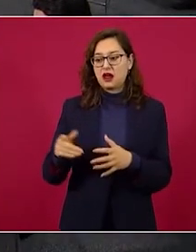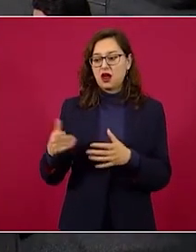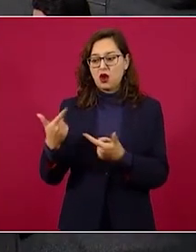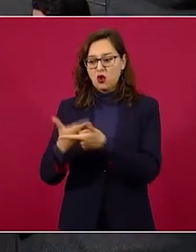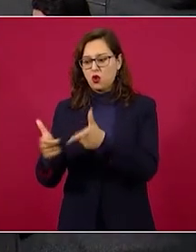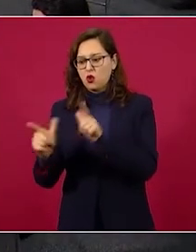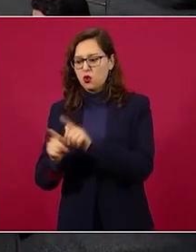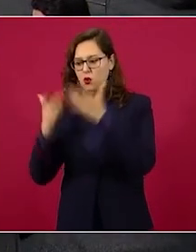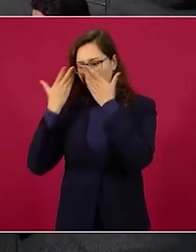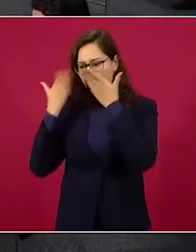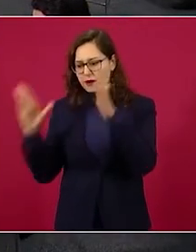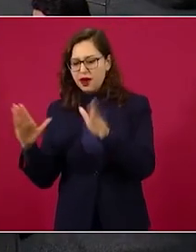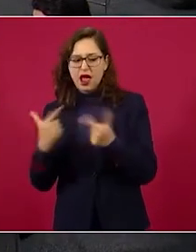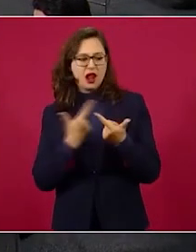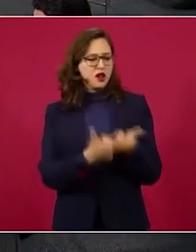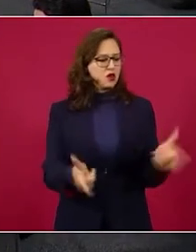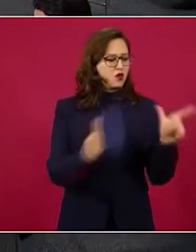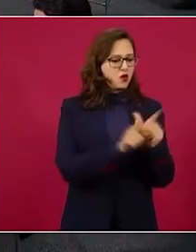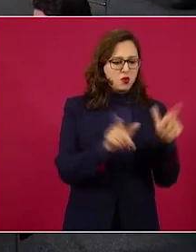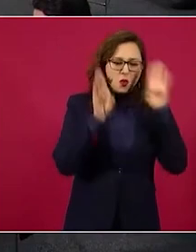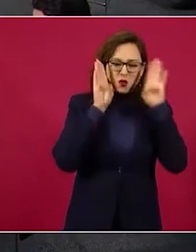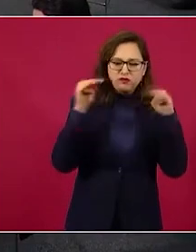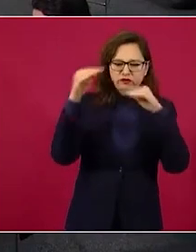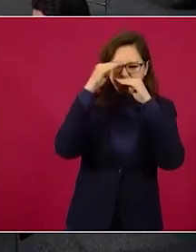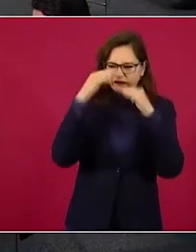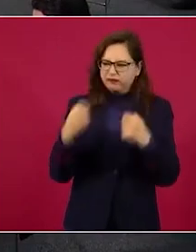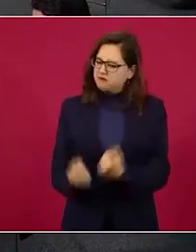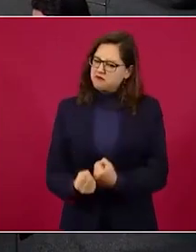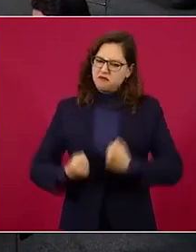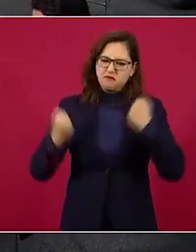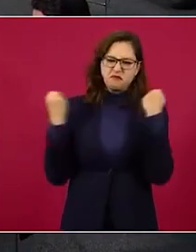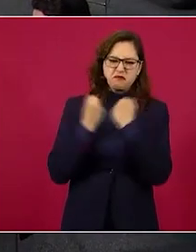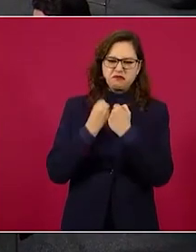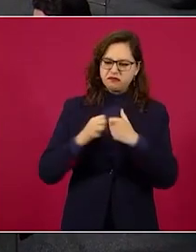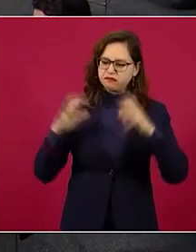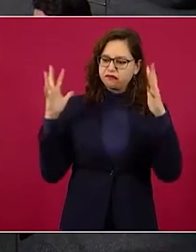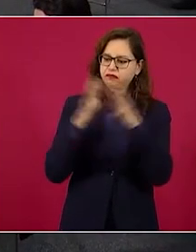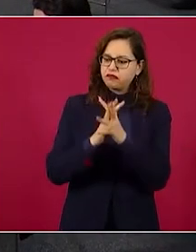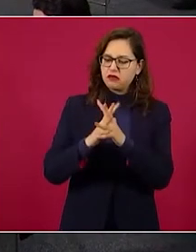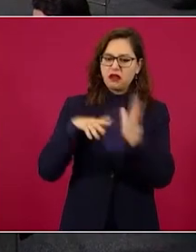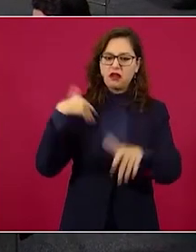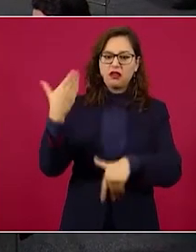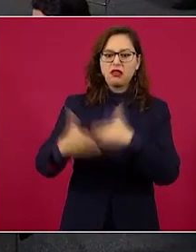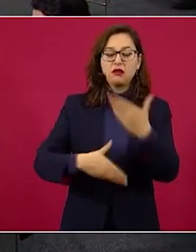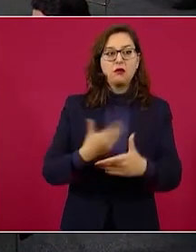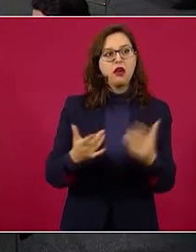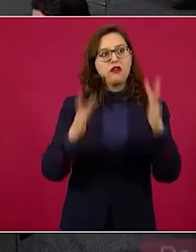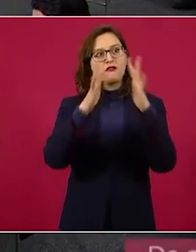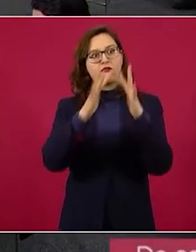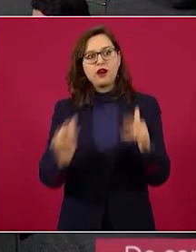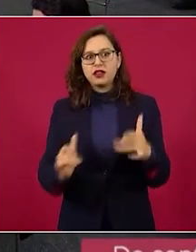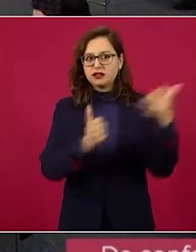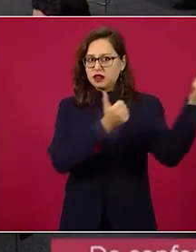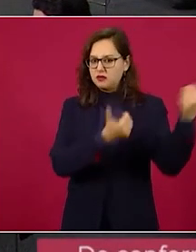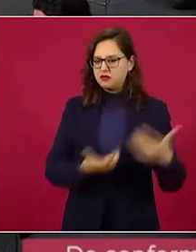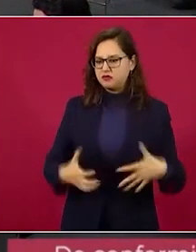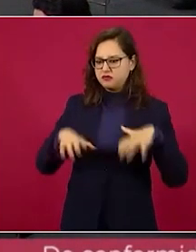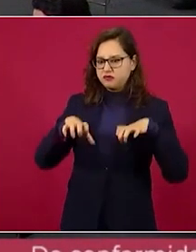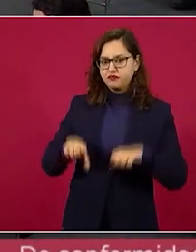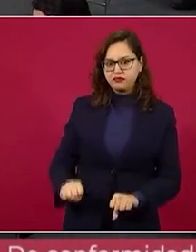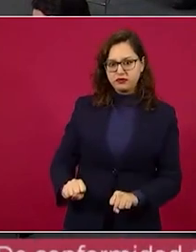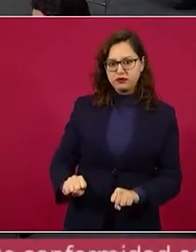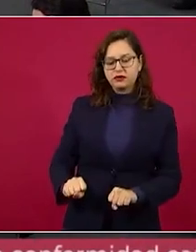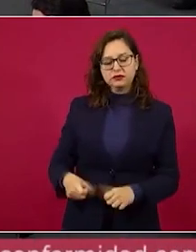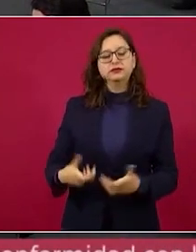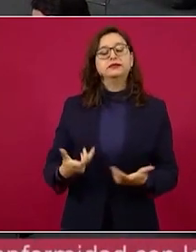y también a la invasión francesa y la revolución mexicana bueno